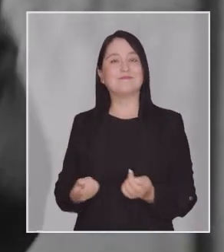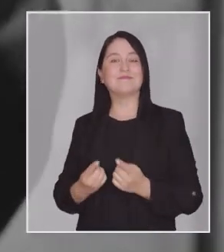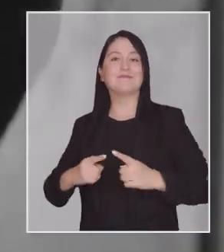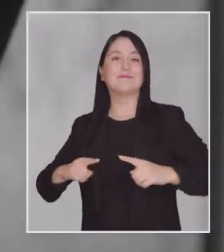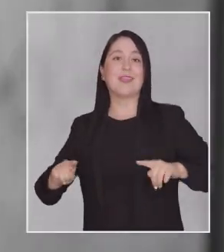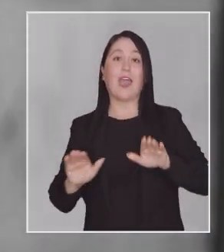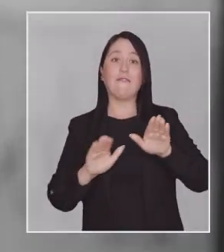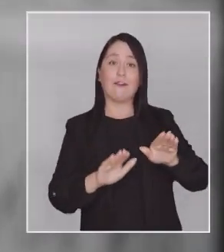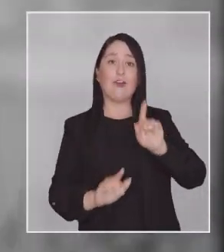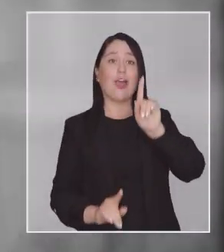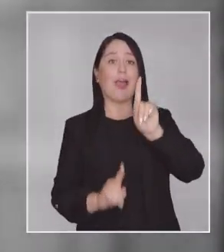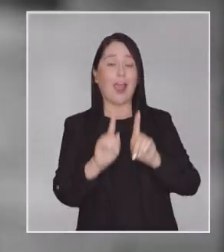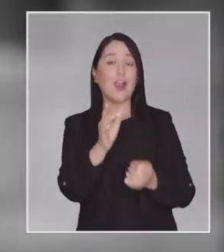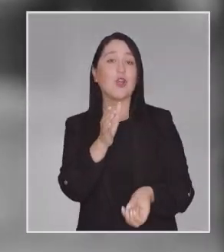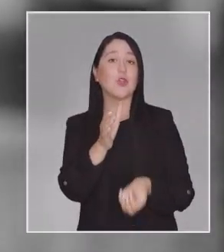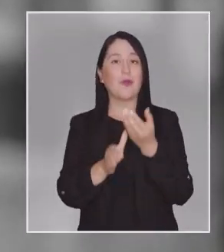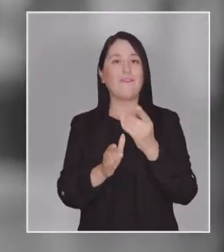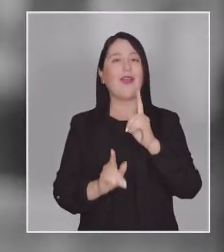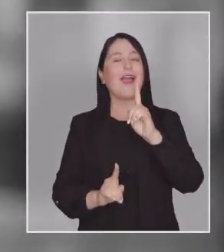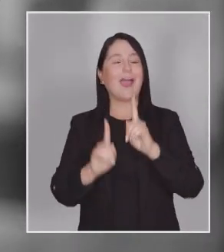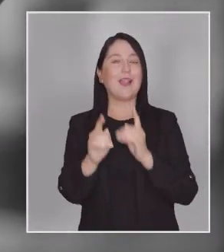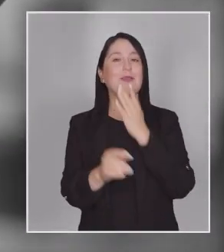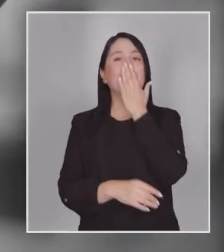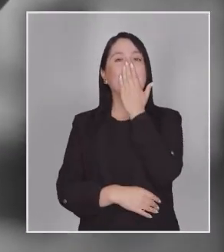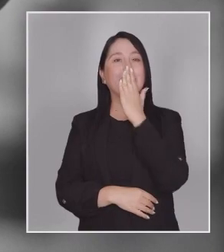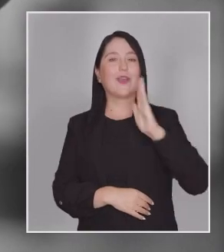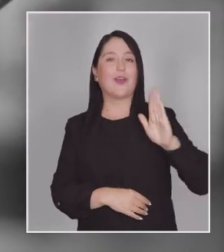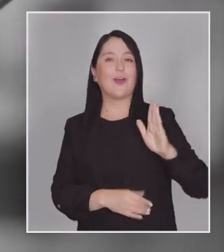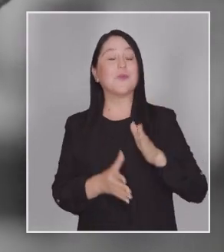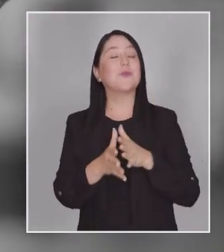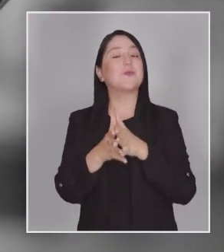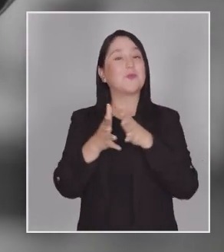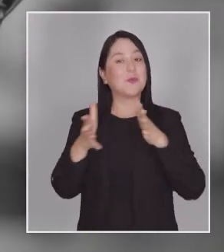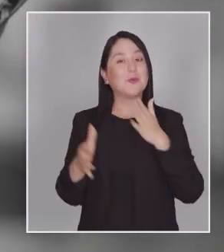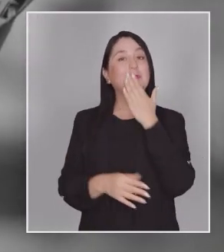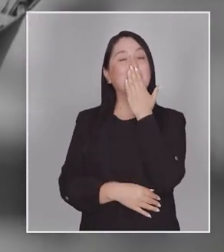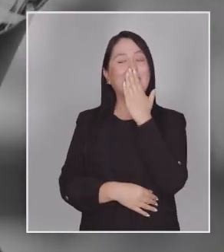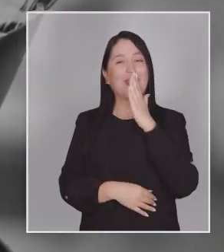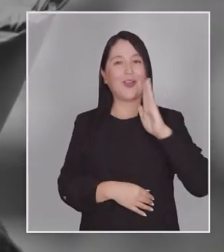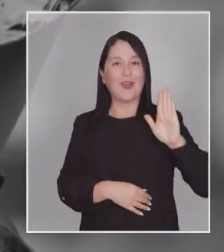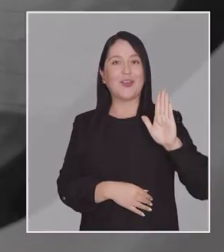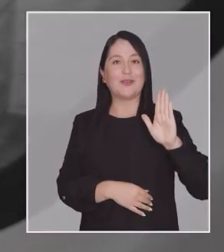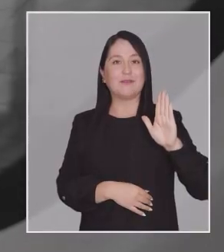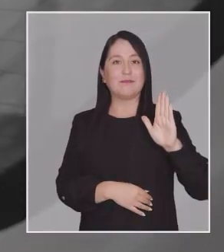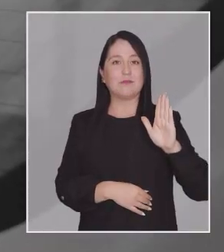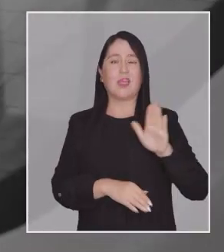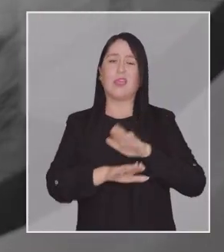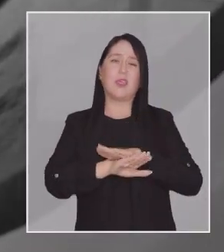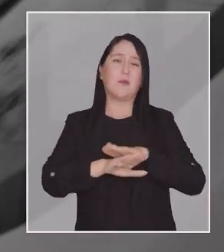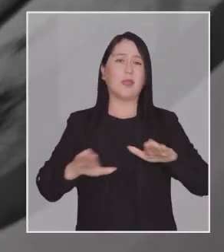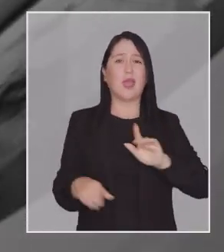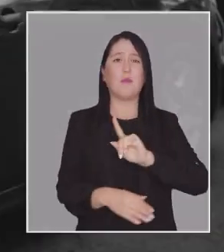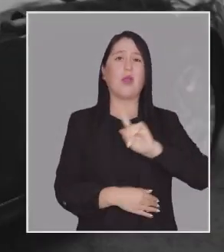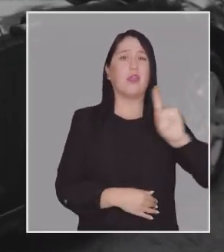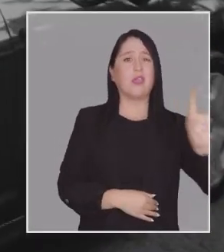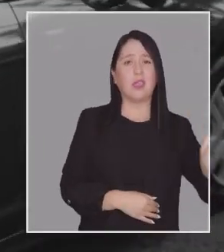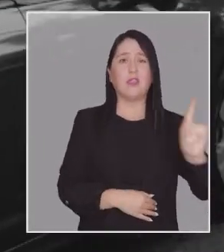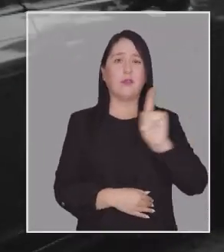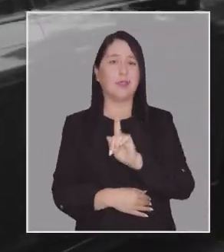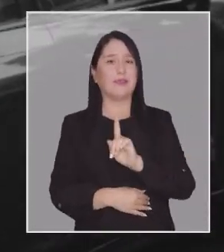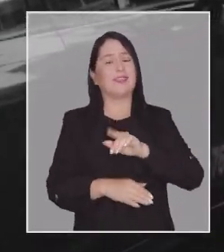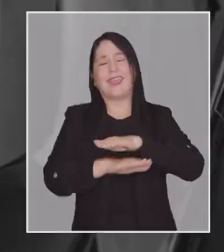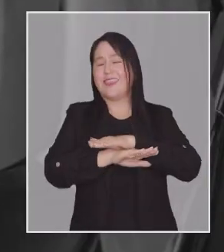A favor de algo nuevo. Algo mejor. Mucho mejor. Y nos dejamos de ir y venir.